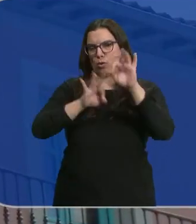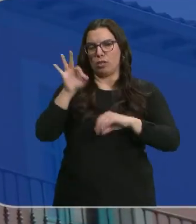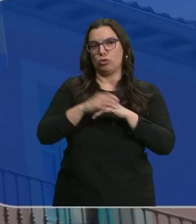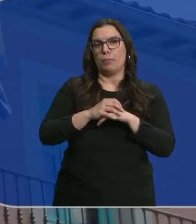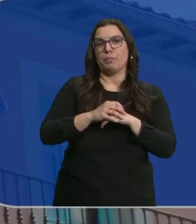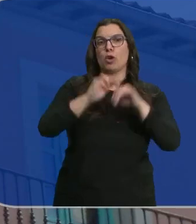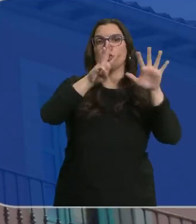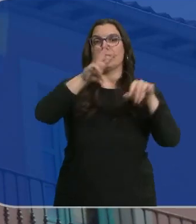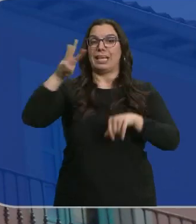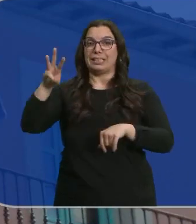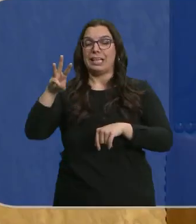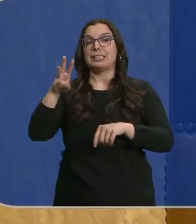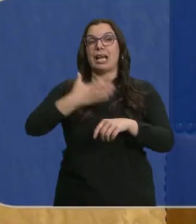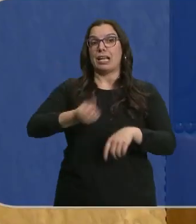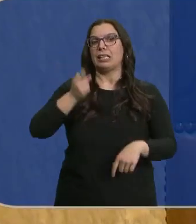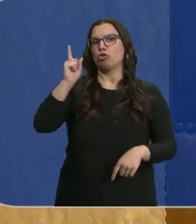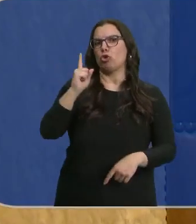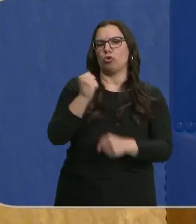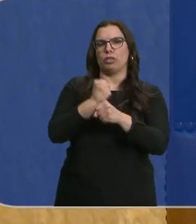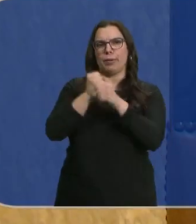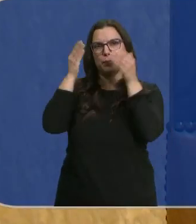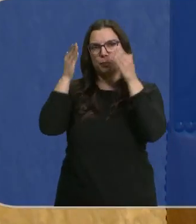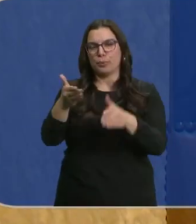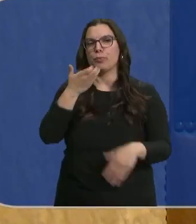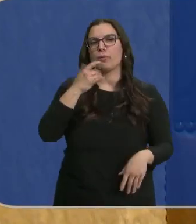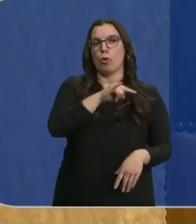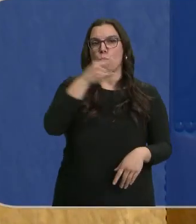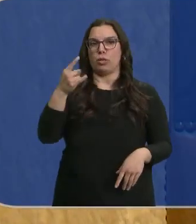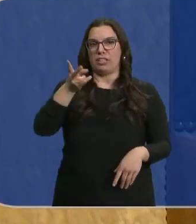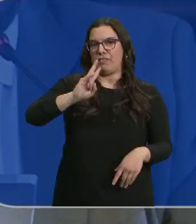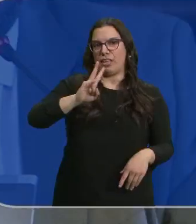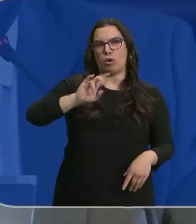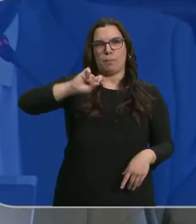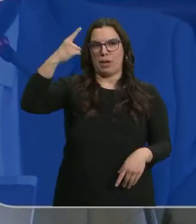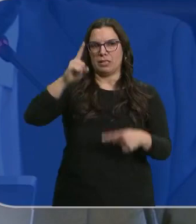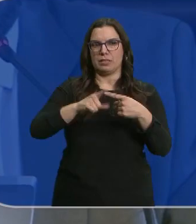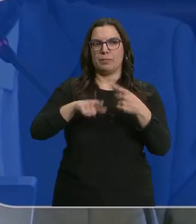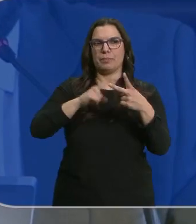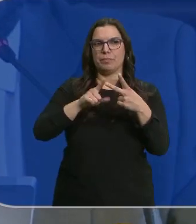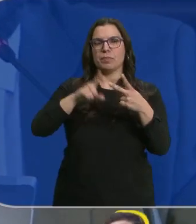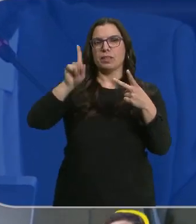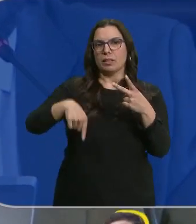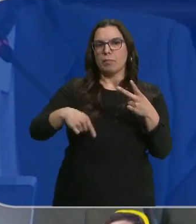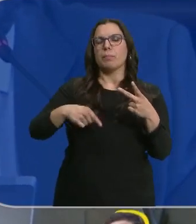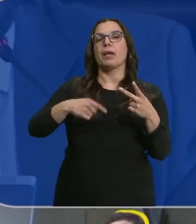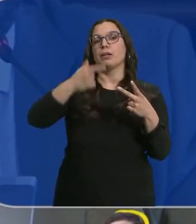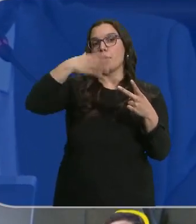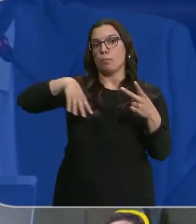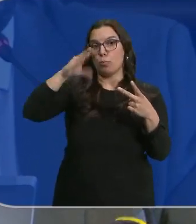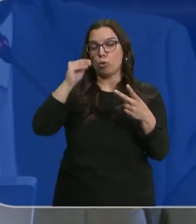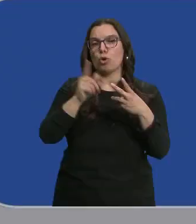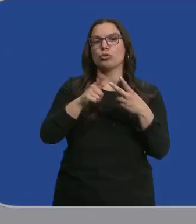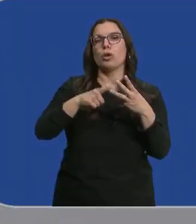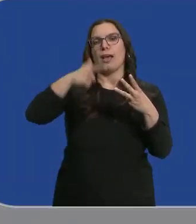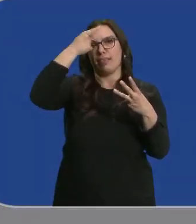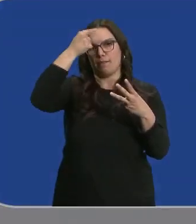Solo 83 alcaldes tienen dedicación exclusiva. Óscar Puente, en Valladolid, a la cabeza del ranking. Seguido por Daniel de la Rosa, Burgos, y